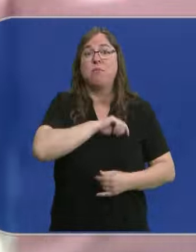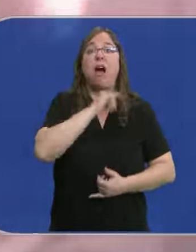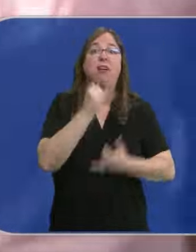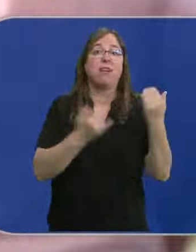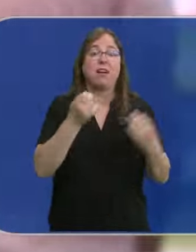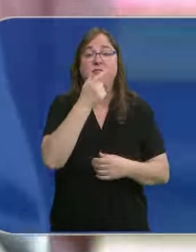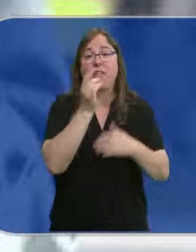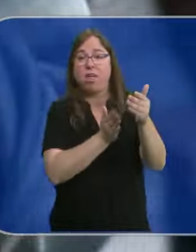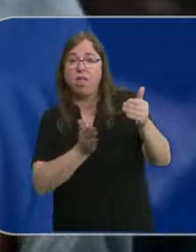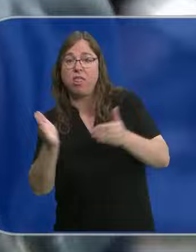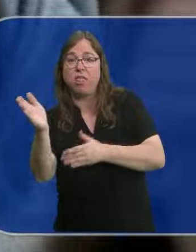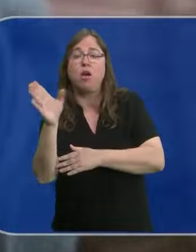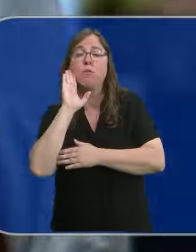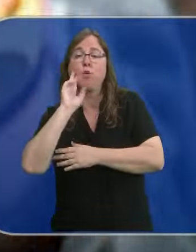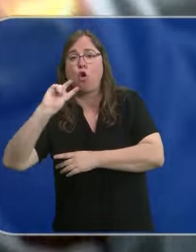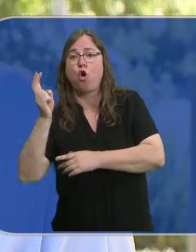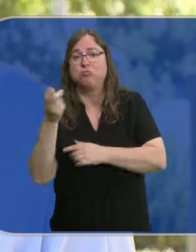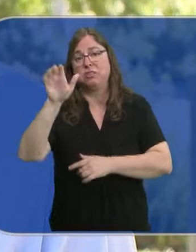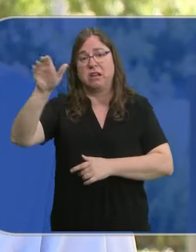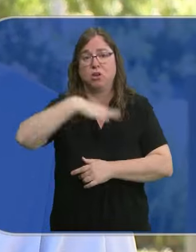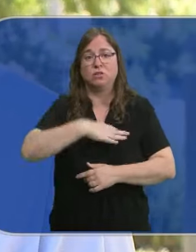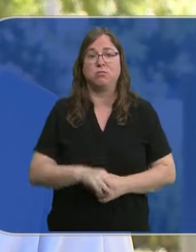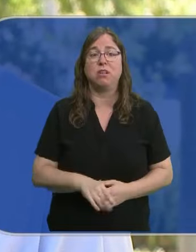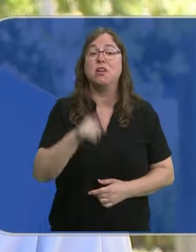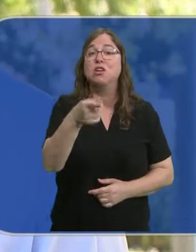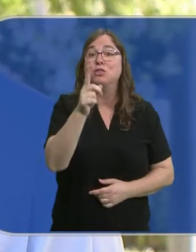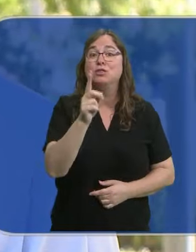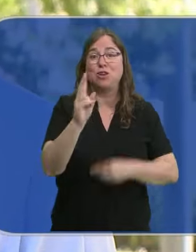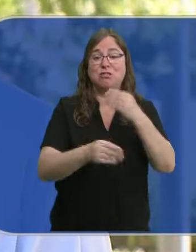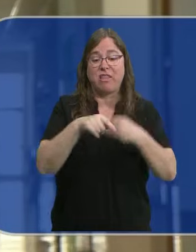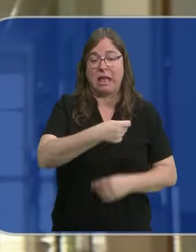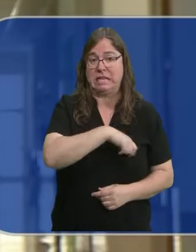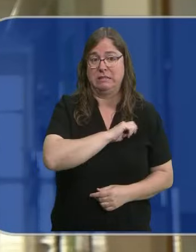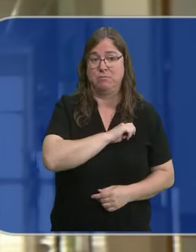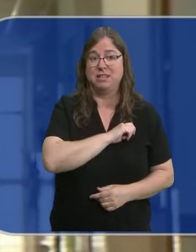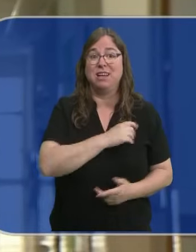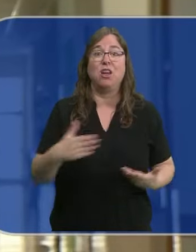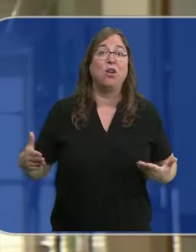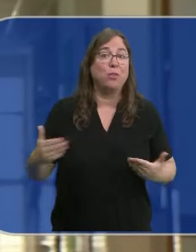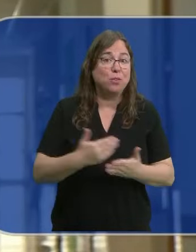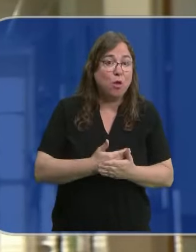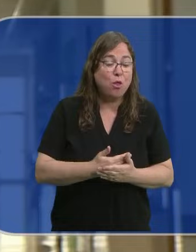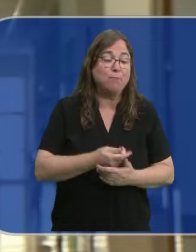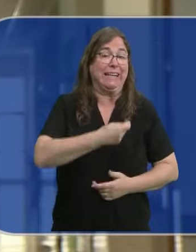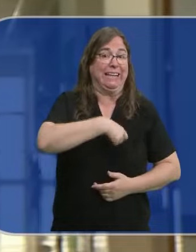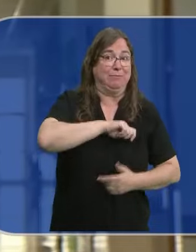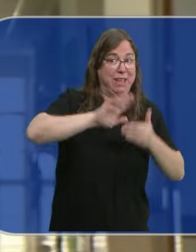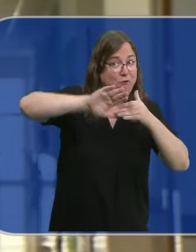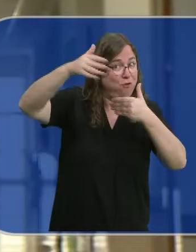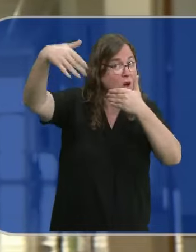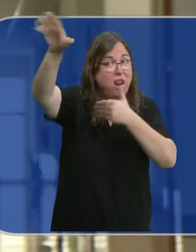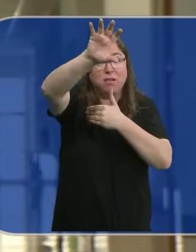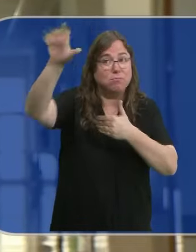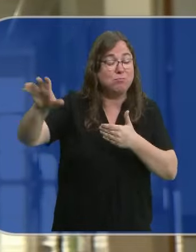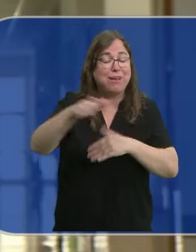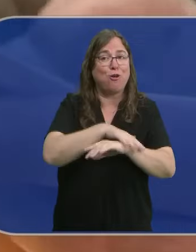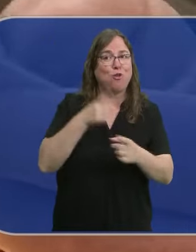facilitará que se opte por páginas extranjeras. Esto solo se aplica a servidores de España. Todo aquello que sea o que salga de España, pues es una cosa que